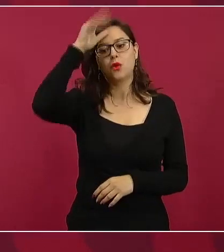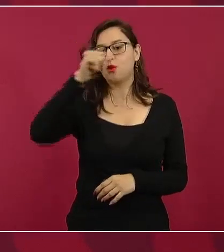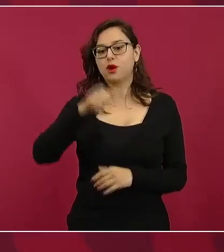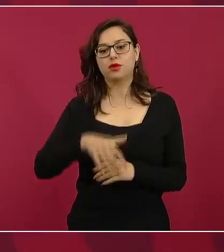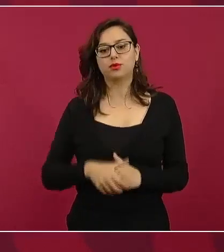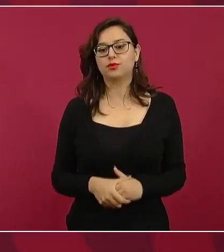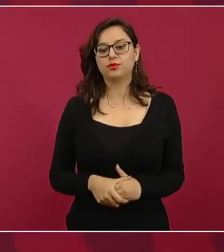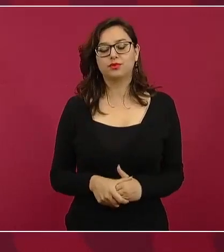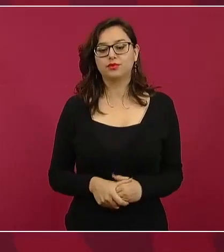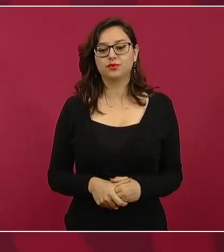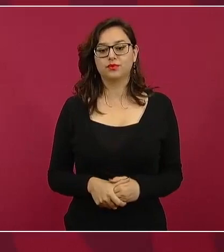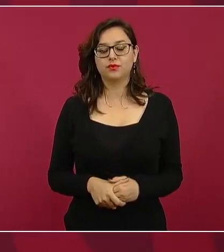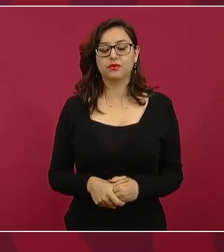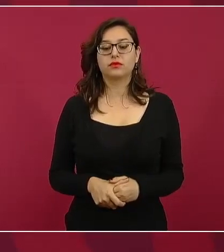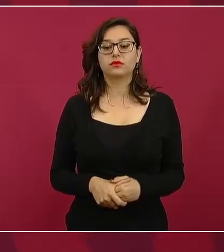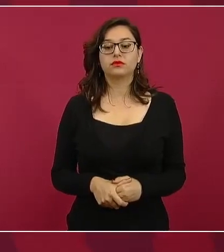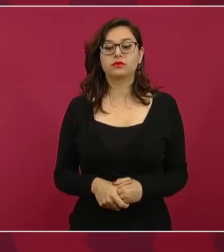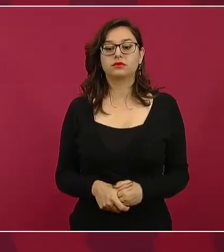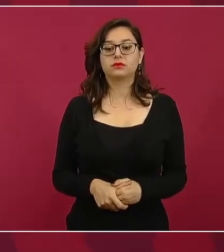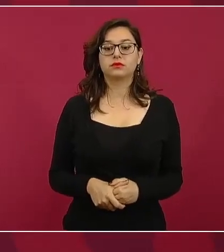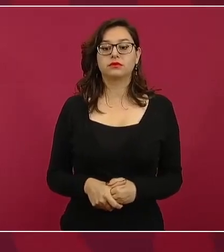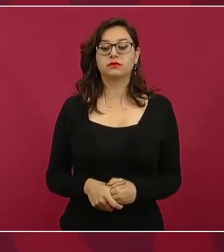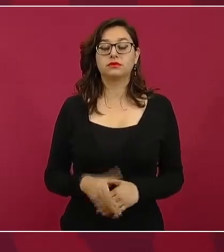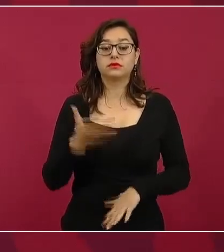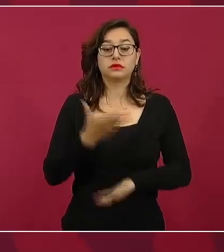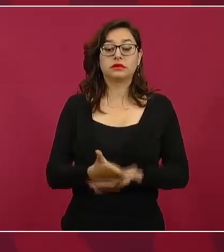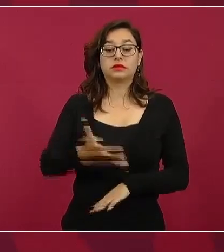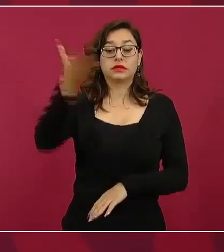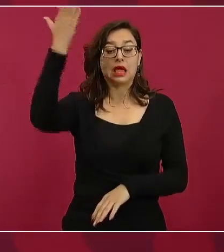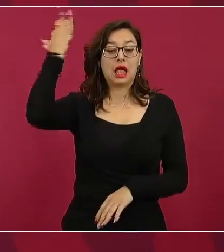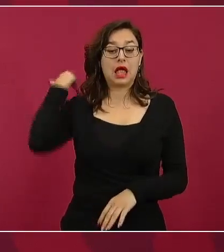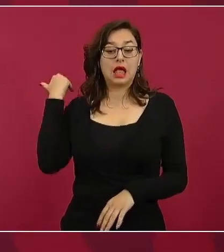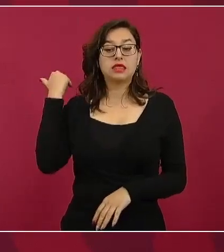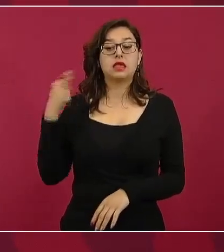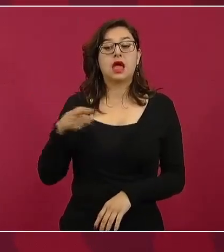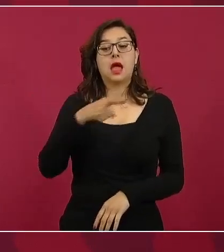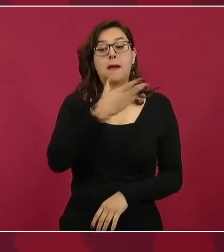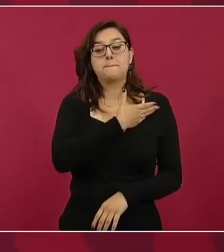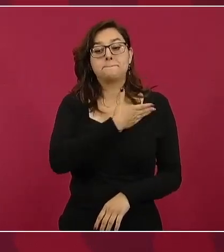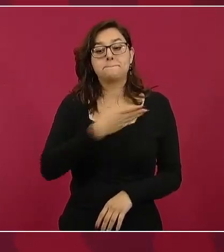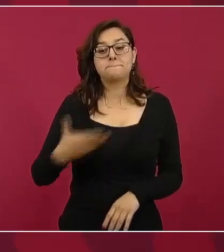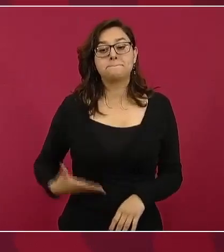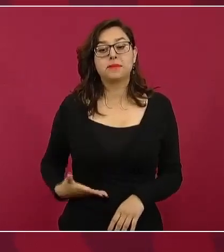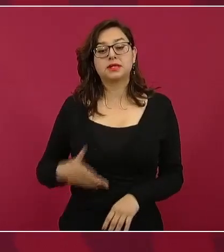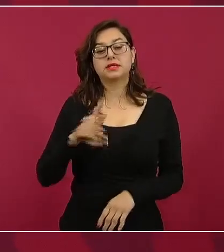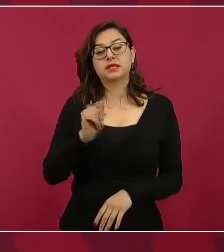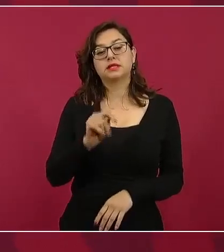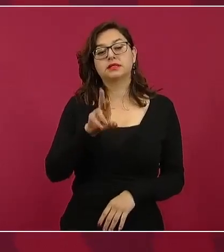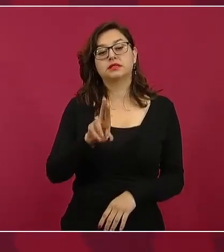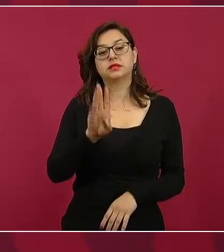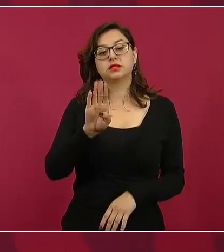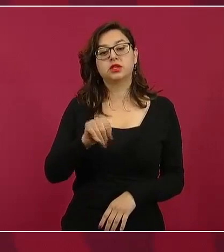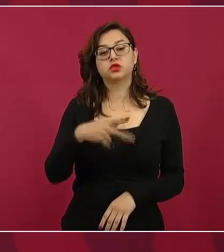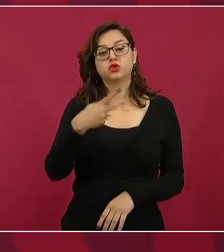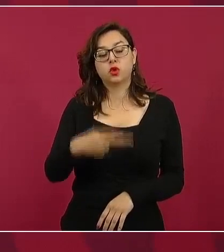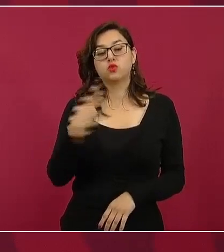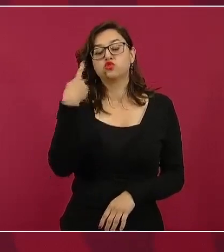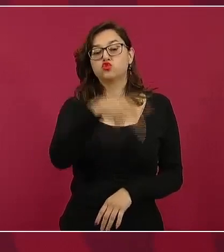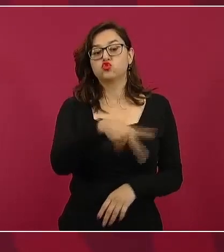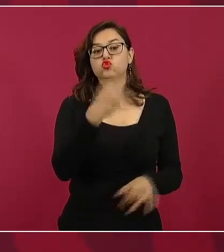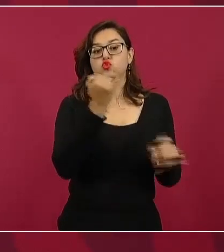de cuando le cancelaron la cuenta en redes sociales al presidente Trump,